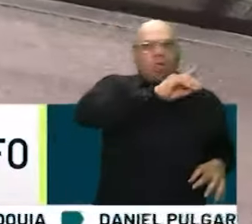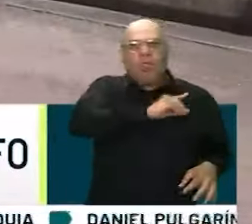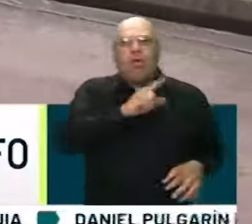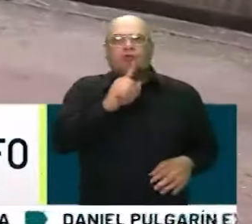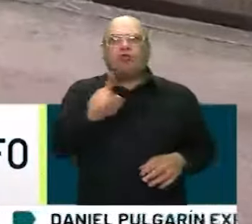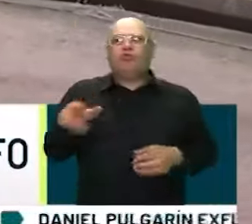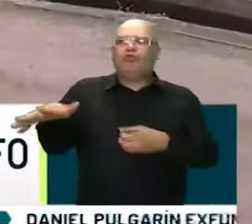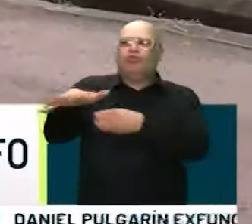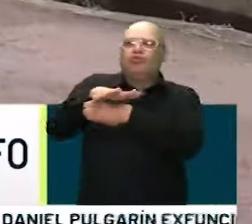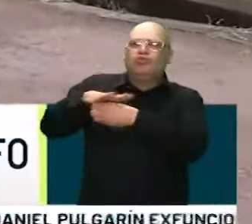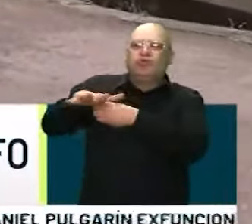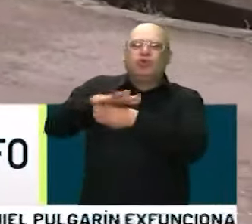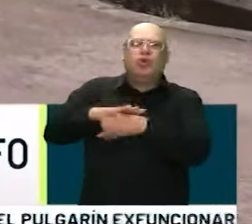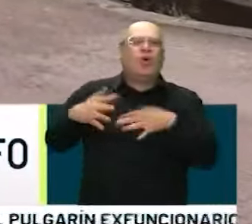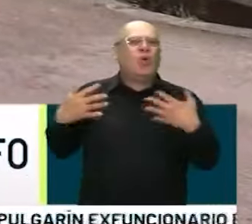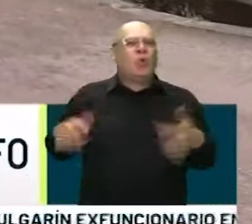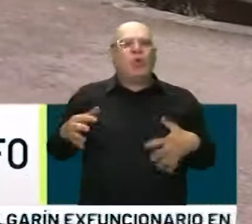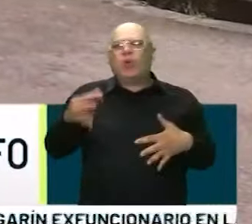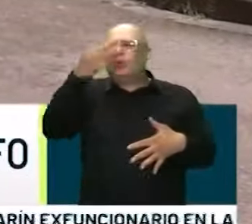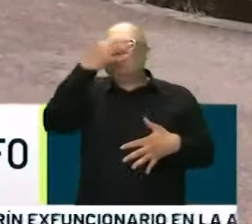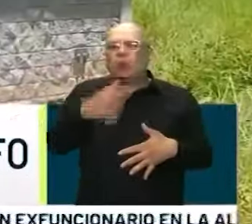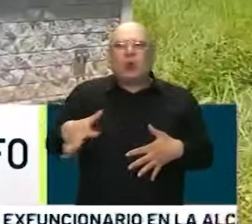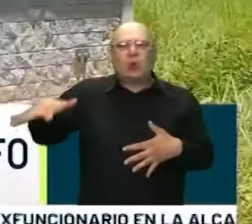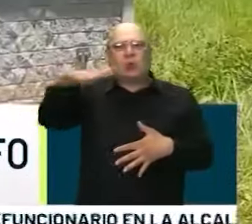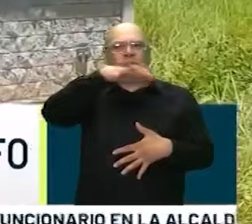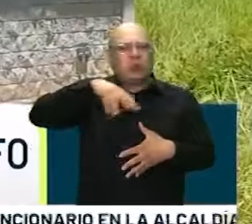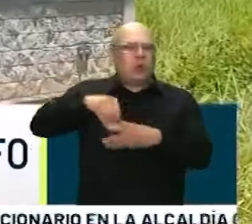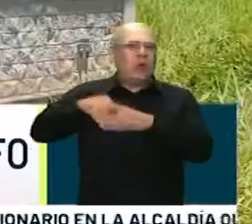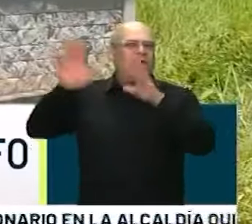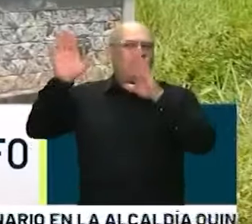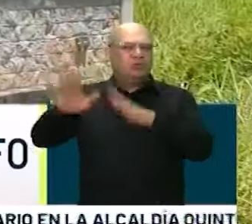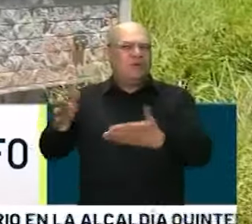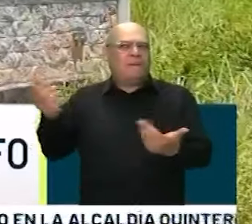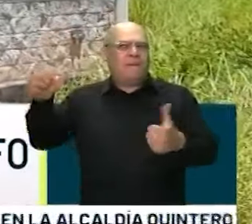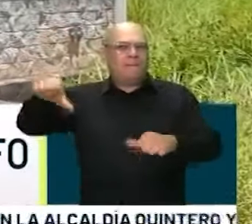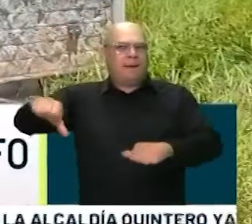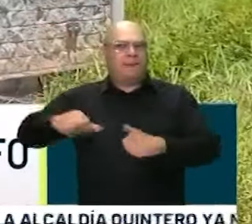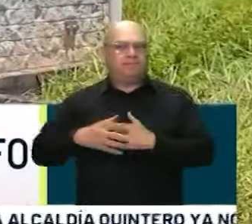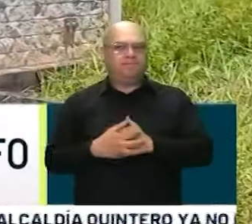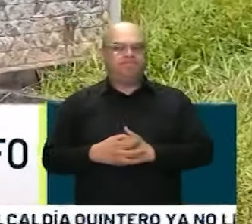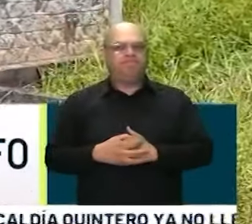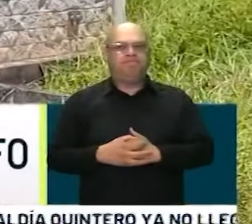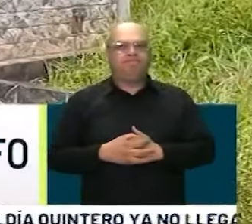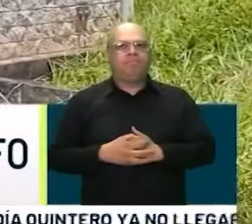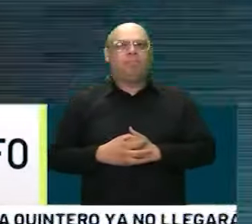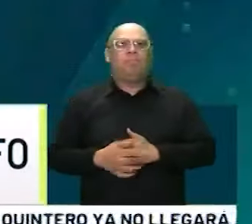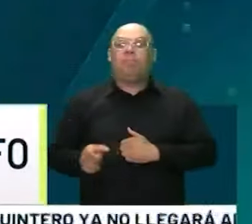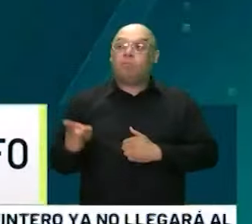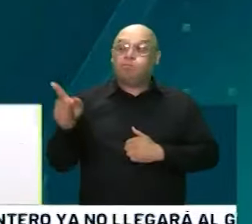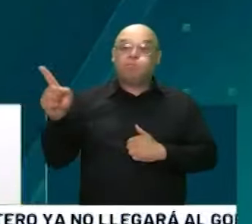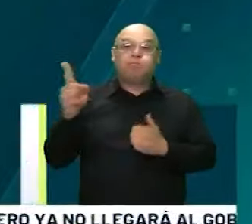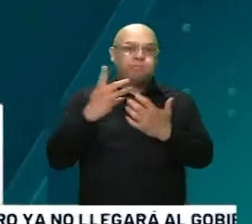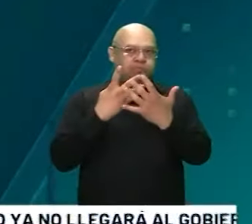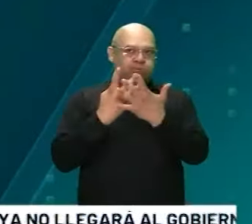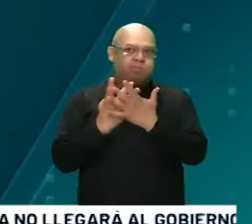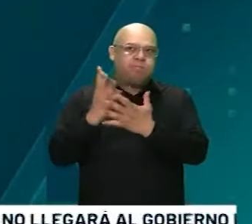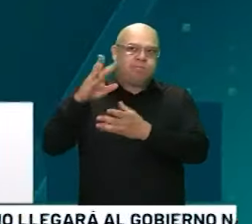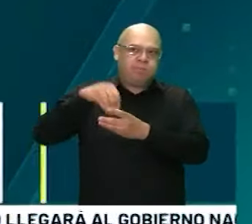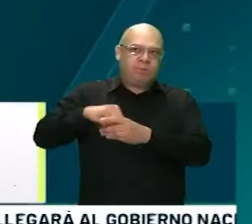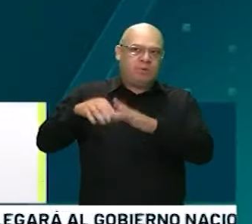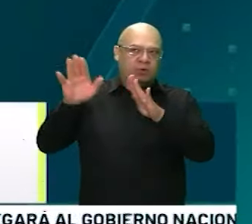condiciones higiénicas en las que se encuentran las instalaciones. Allí en estos lugares donde están reclusos es solamente